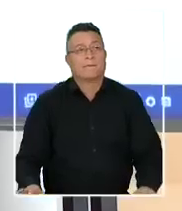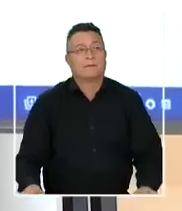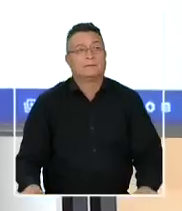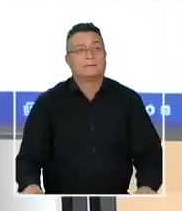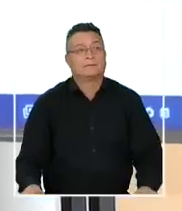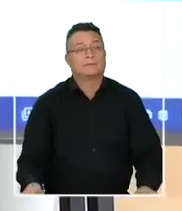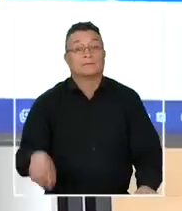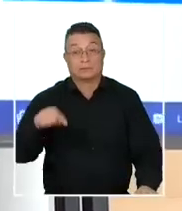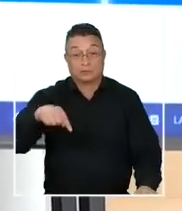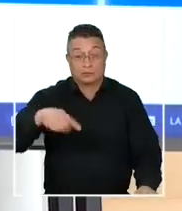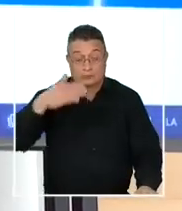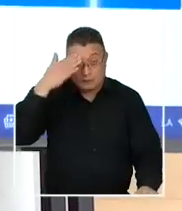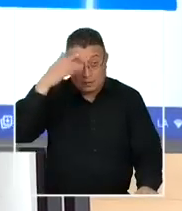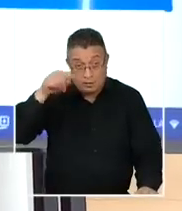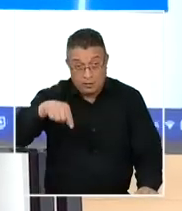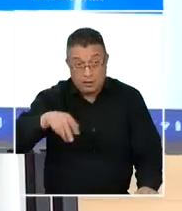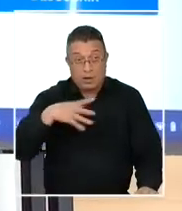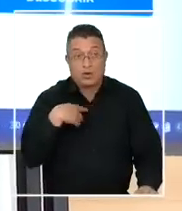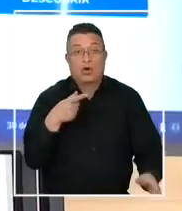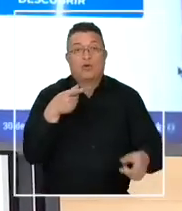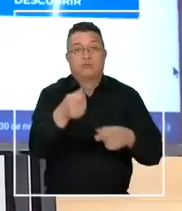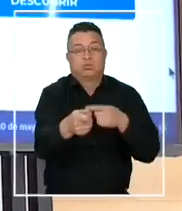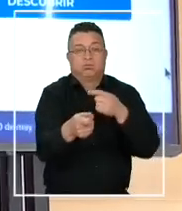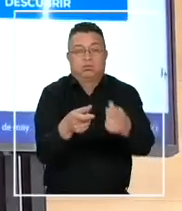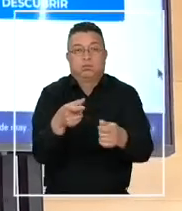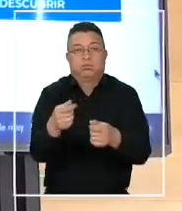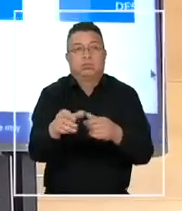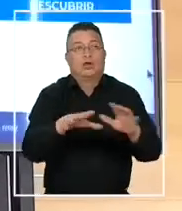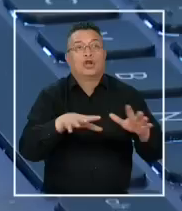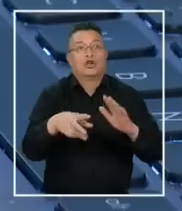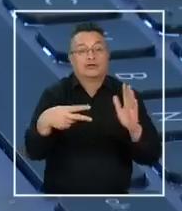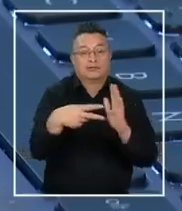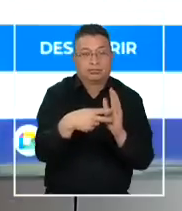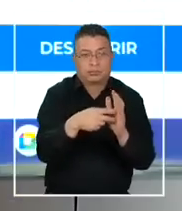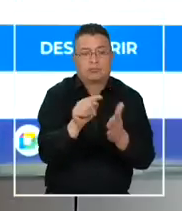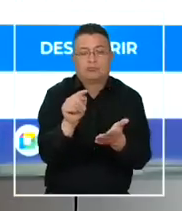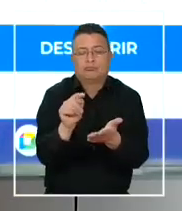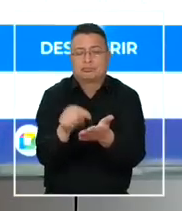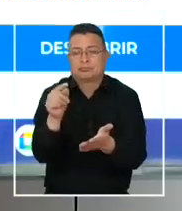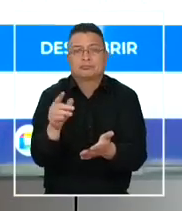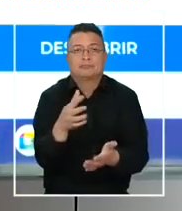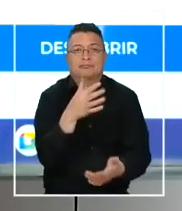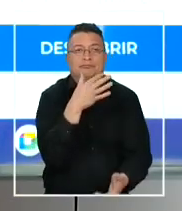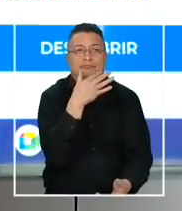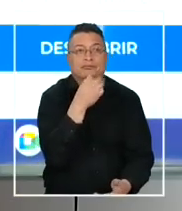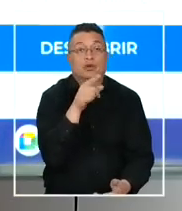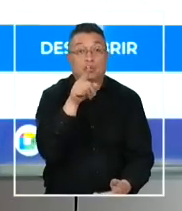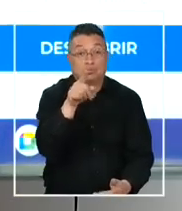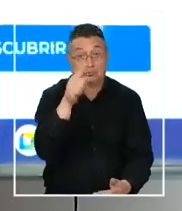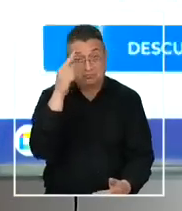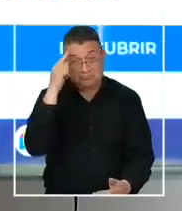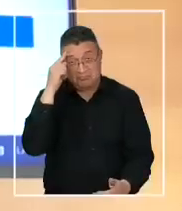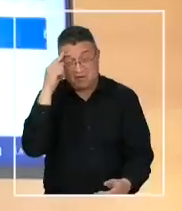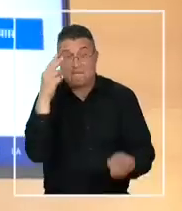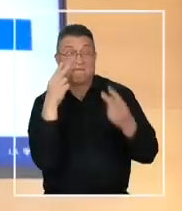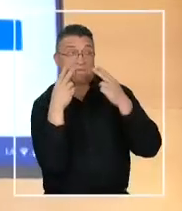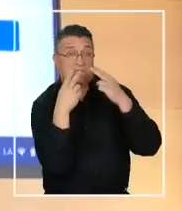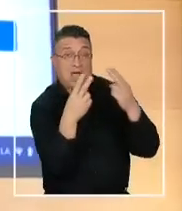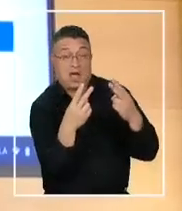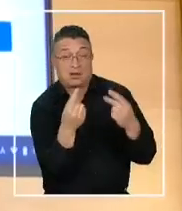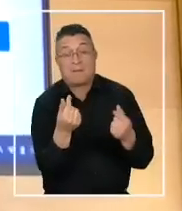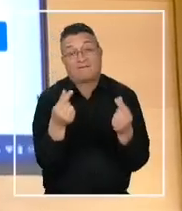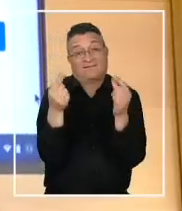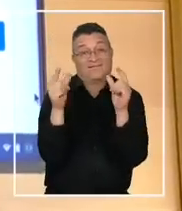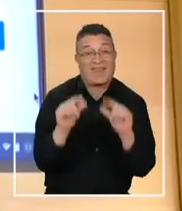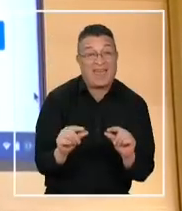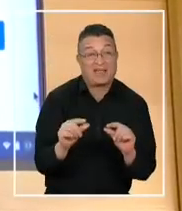Por estos días, la fiebre por las ofertas electrónicas crece a un clic. Y quizás usted esté pensando en algún viaje. Siempre al